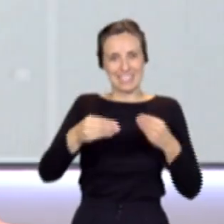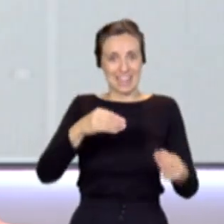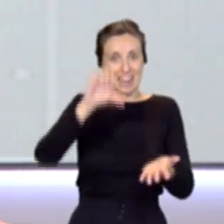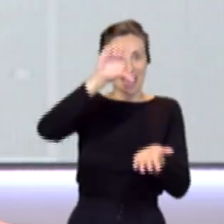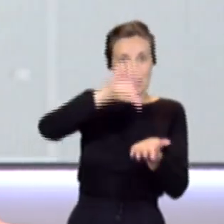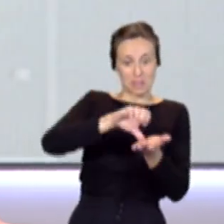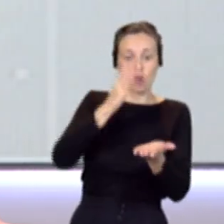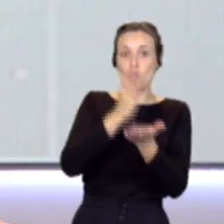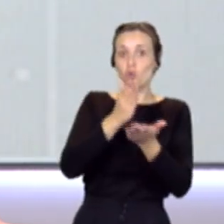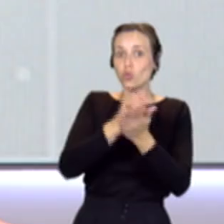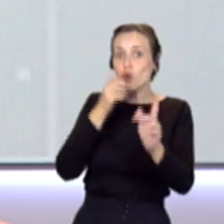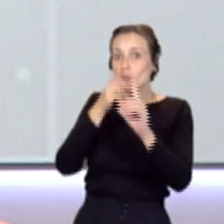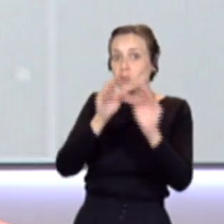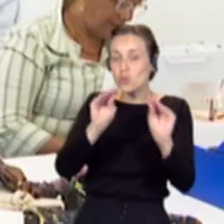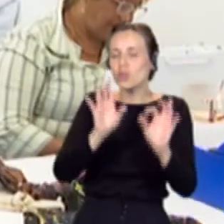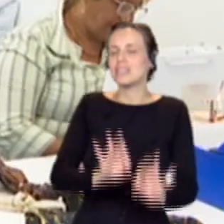muy especial.